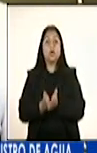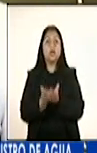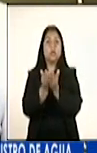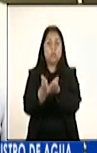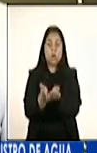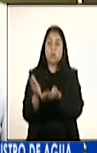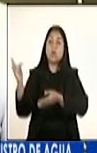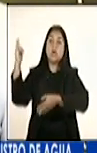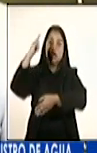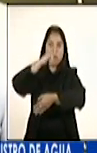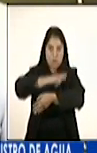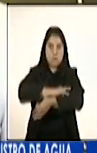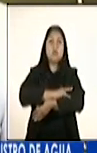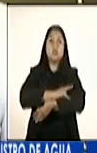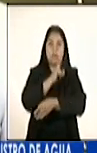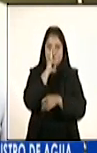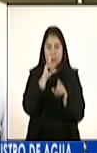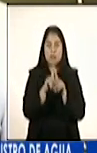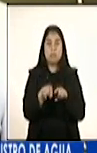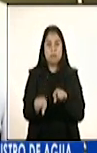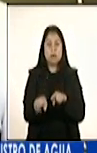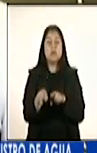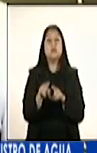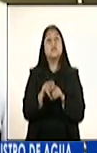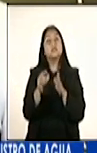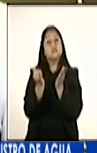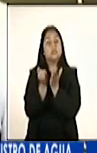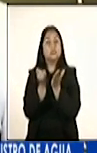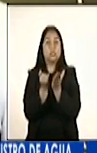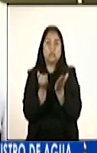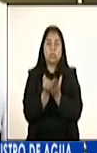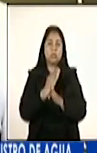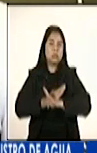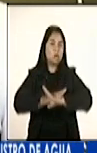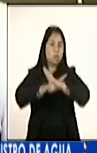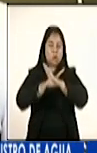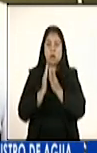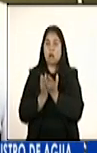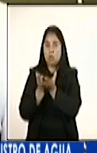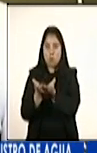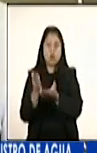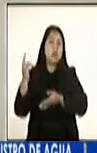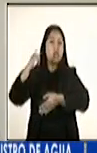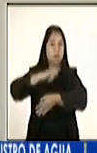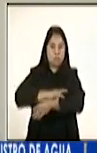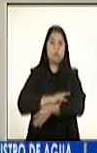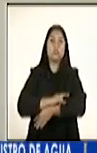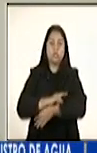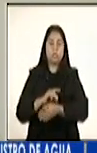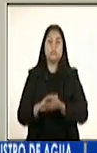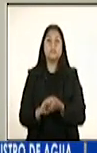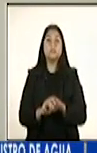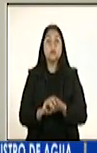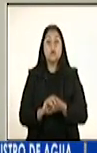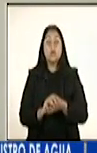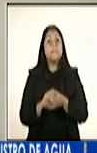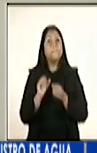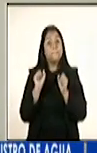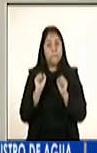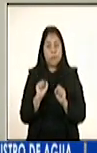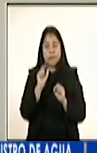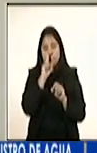aeroportuario. Y las entidades y sistemas de seguridad portuaria y aeroportuaria. Podrán